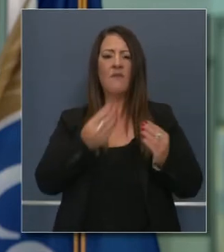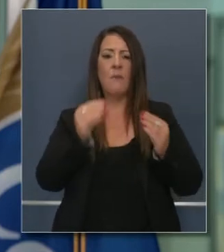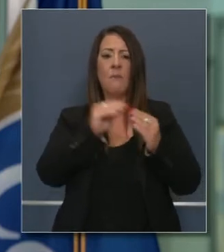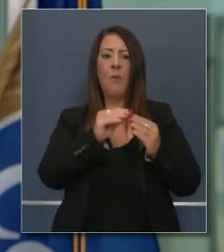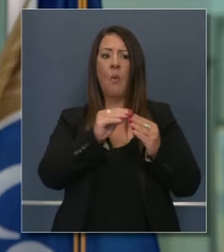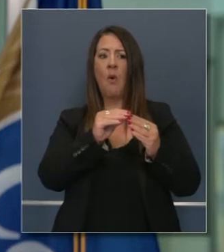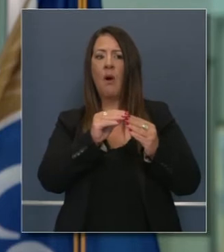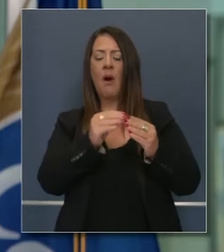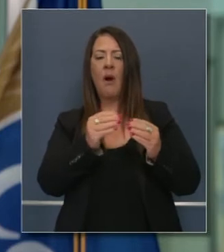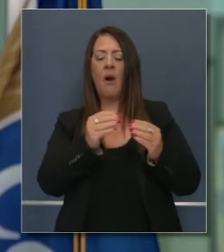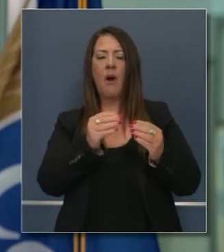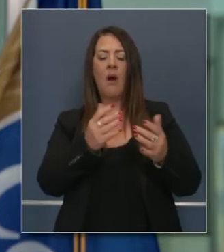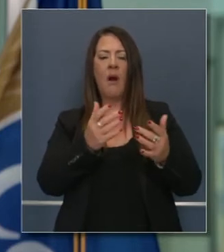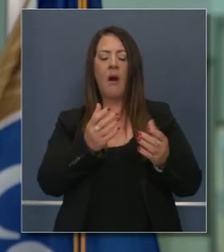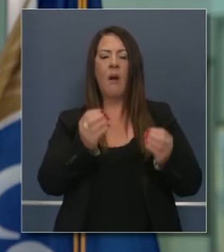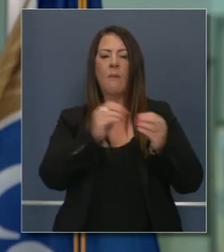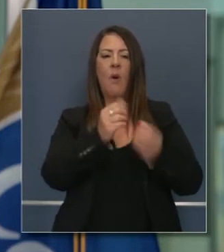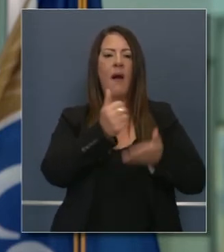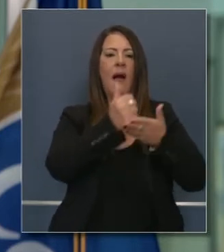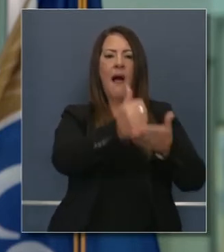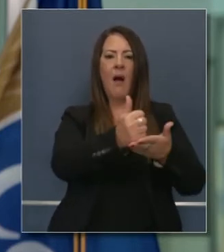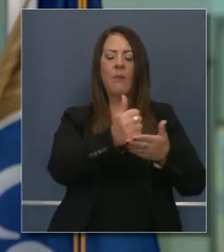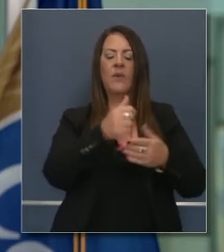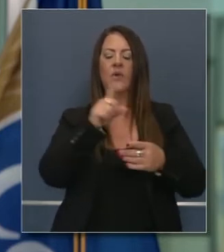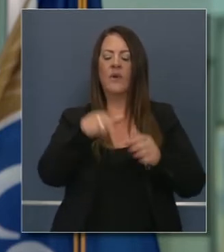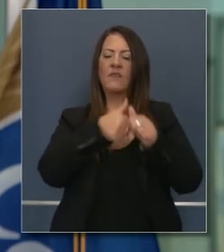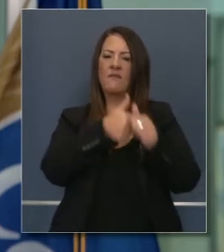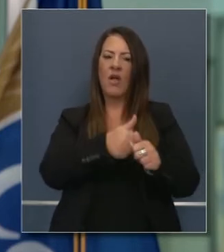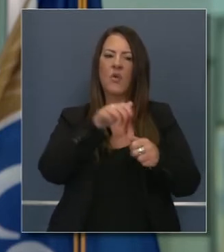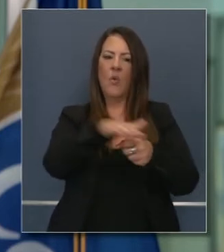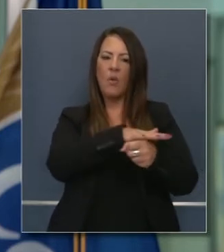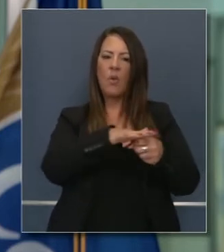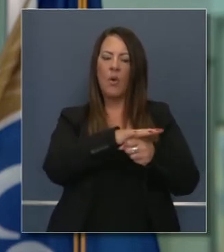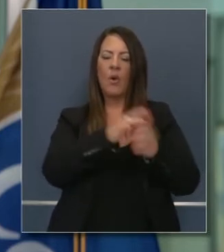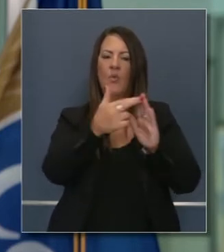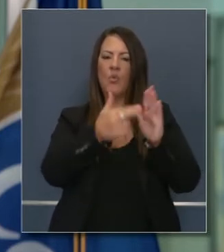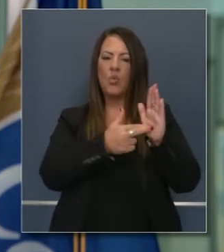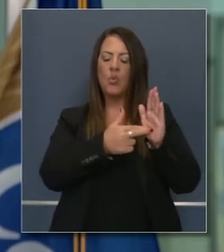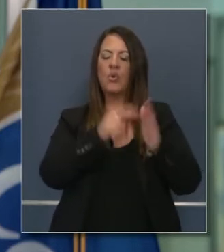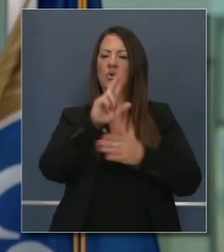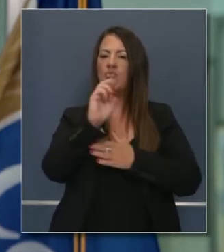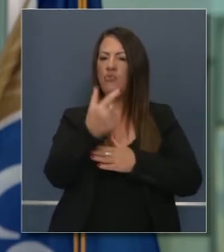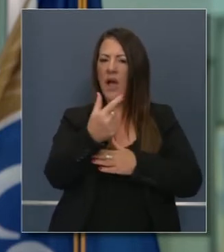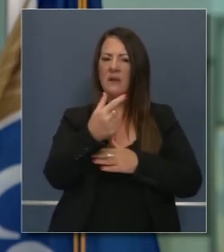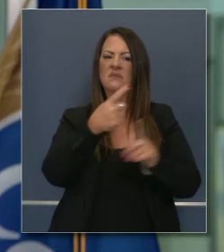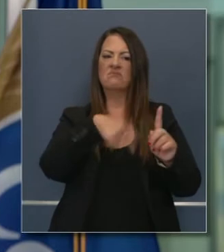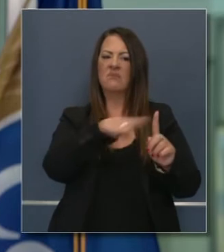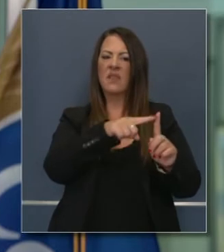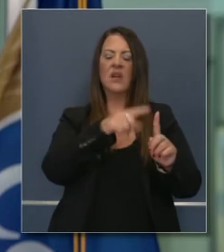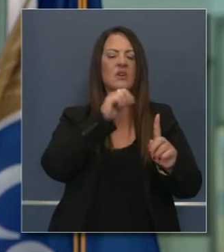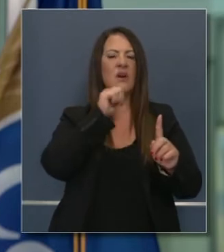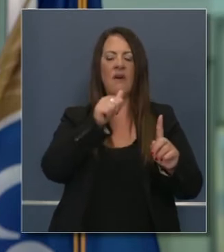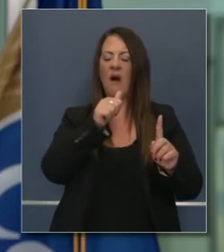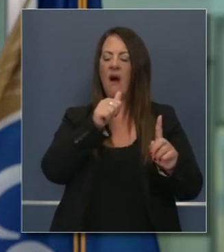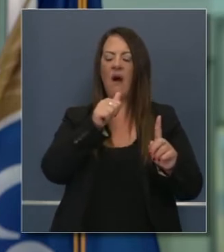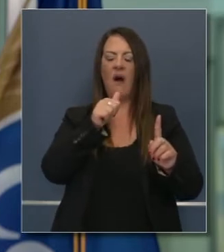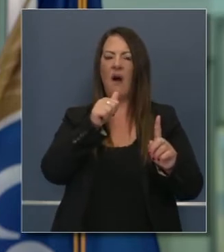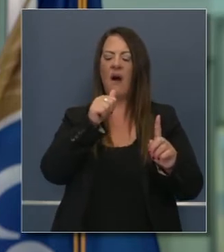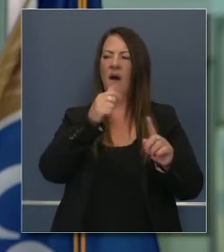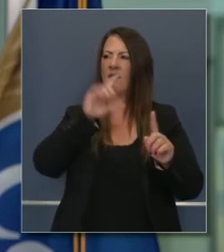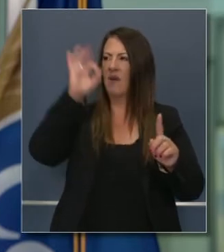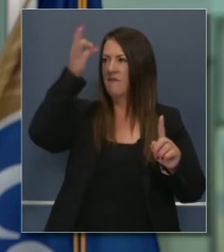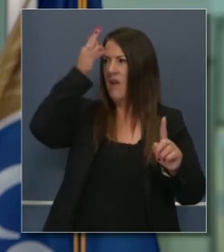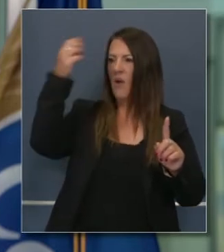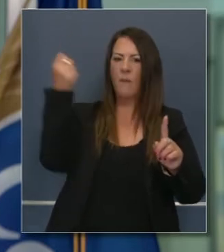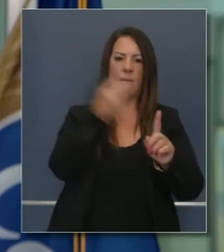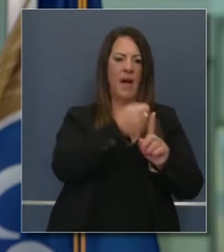allá, todos los locales, todas las reglas y reglamentos locales no se ven impactados por